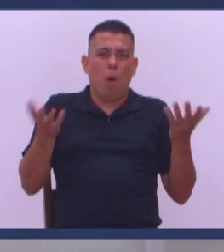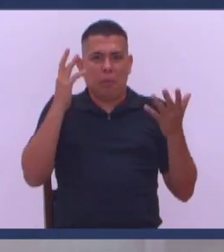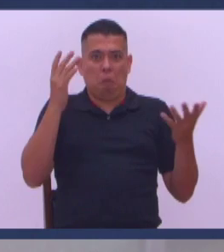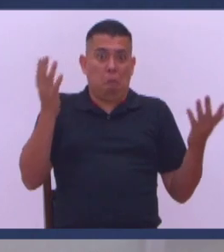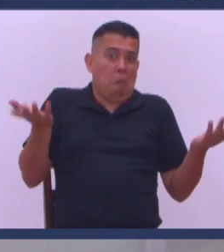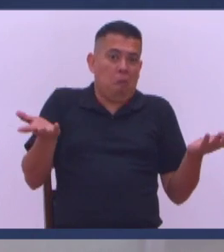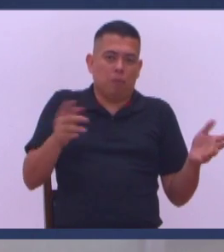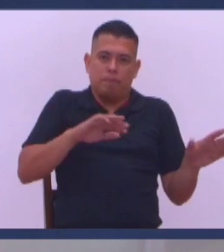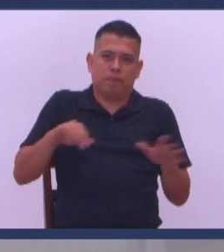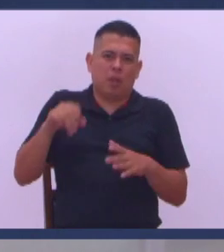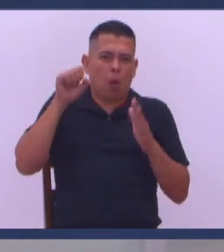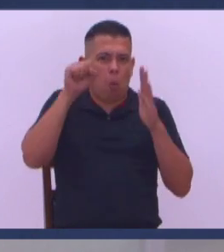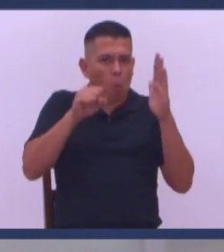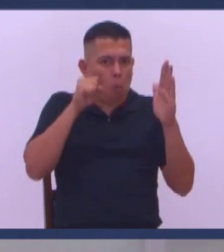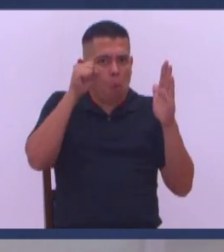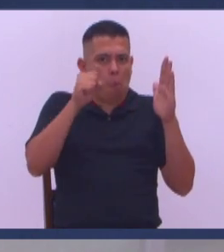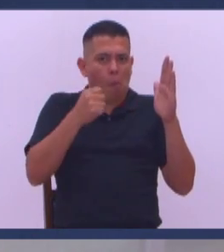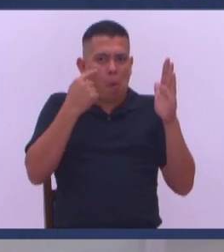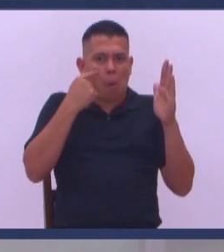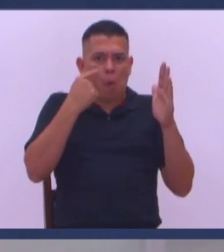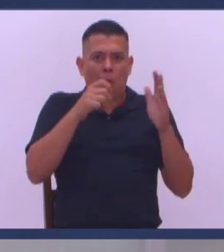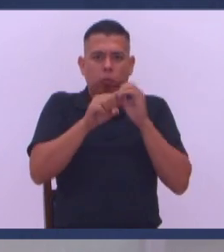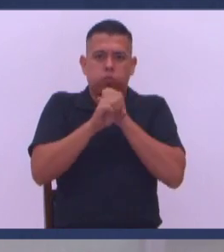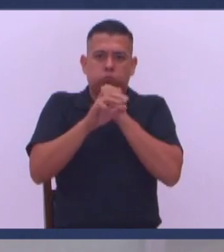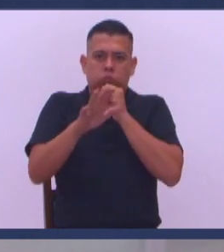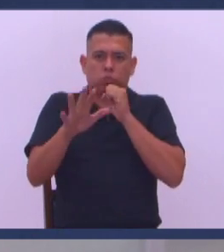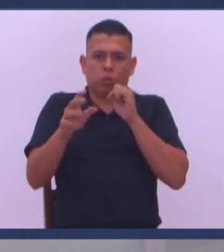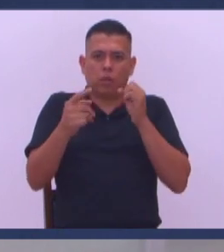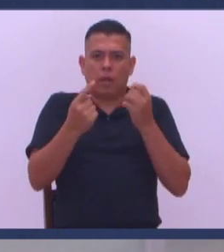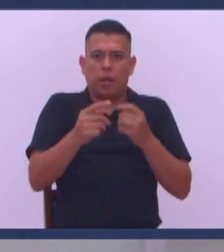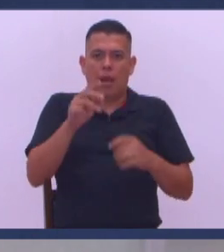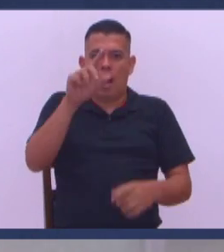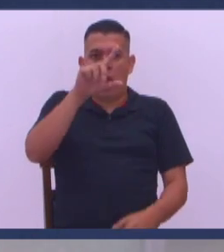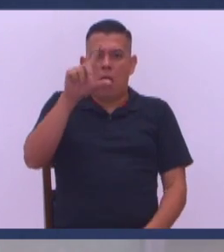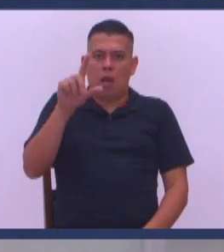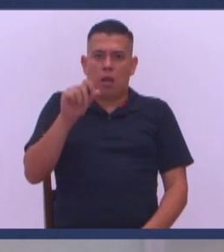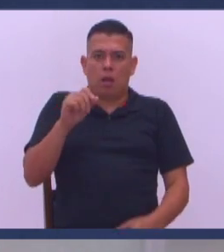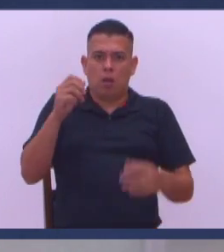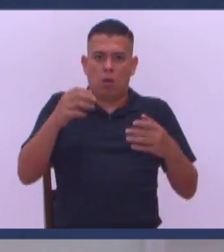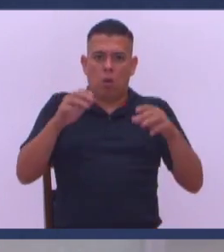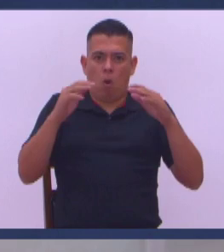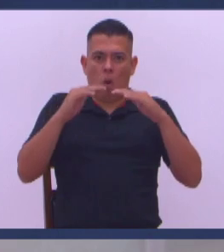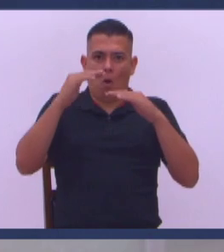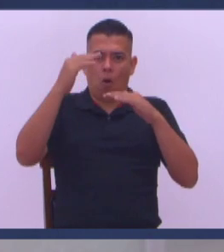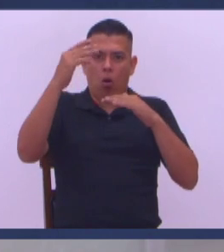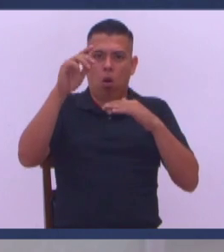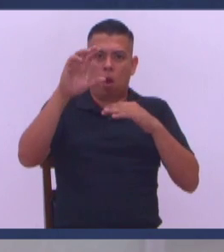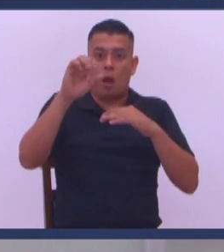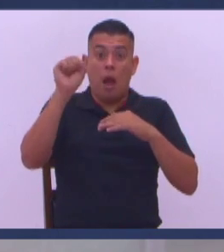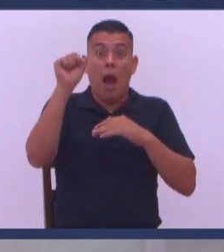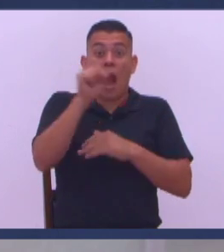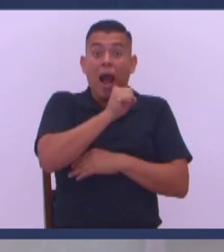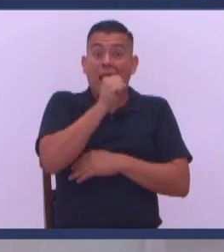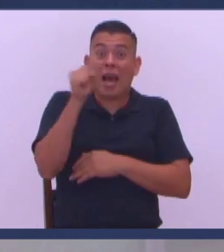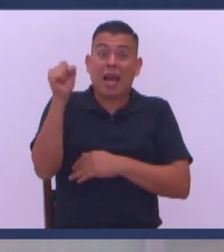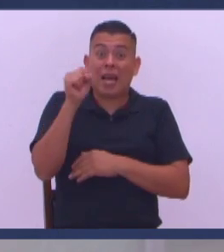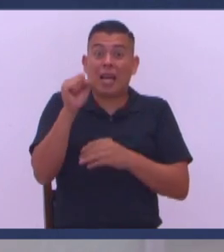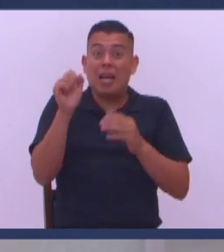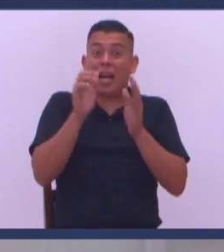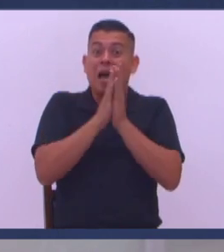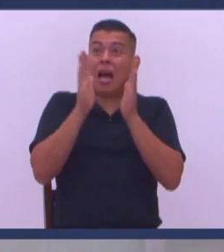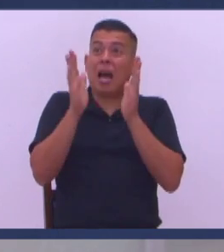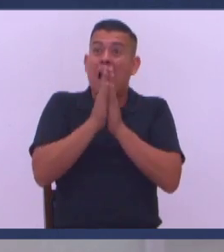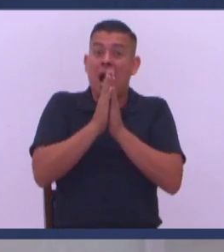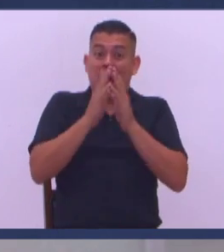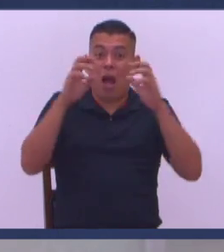viendo ahorita Videos Que usted lo va a poder ver A través de las redes sociales De que en Italia En los balcones Están cantando alabanzas De